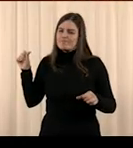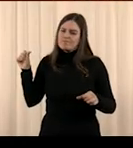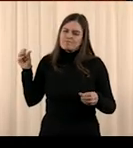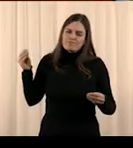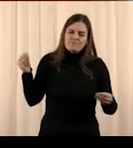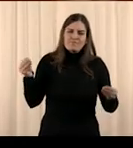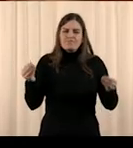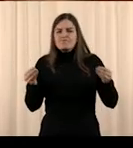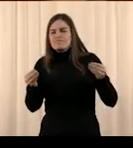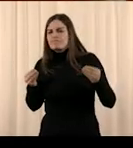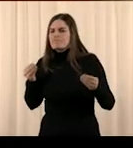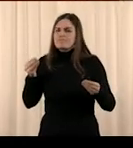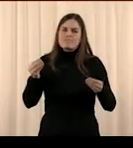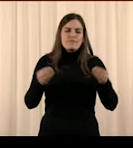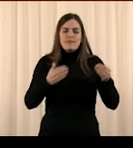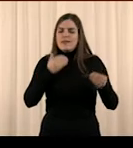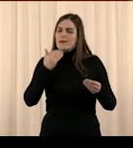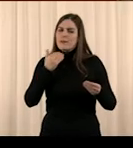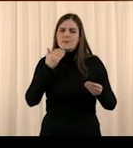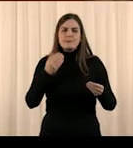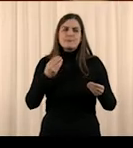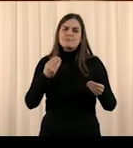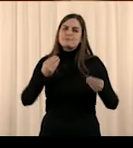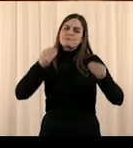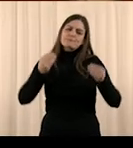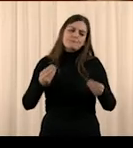no va bien.